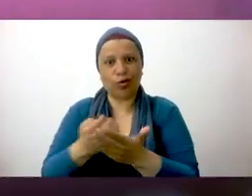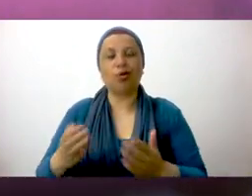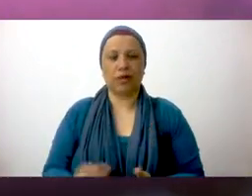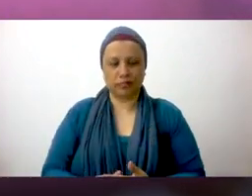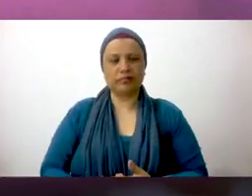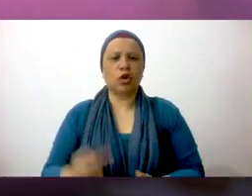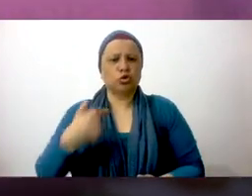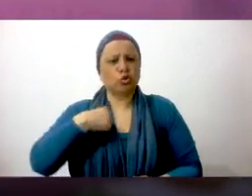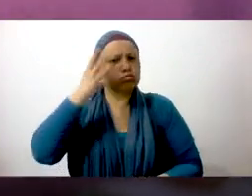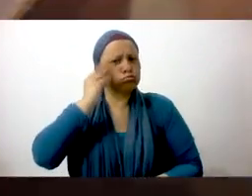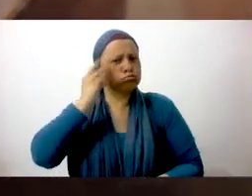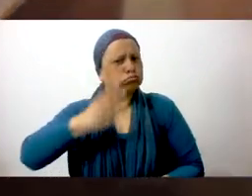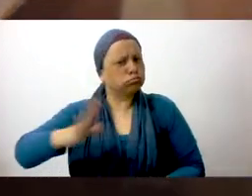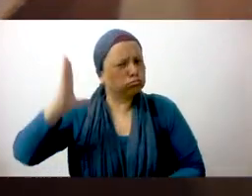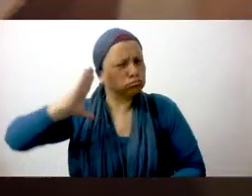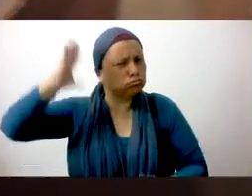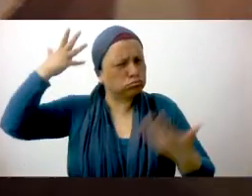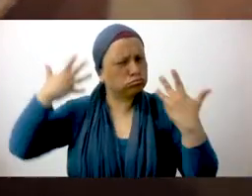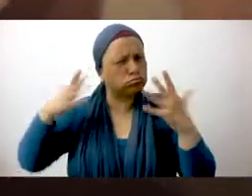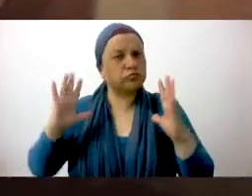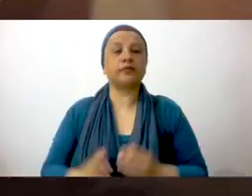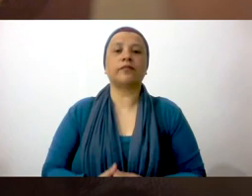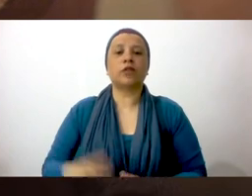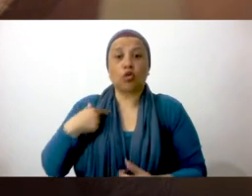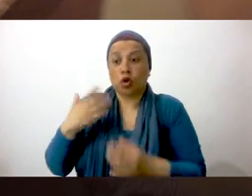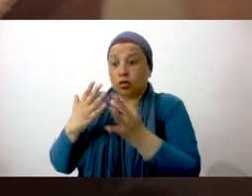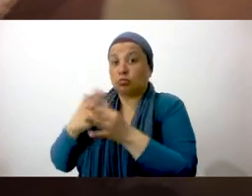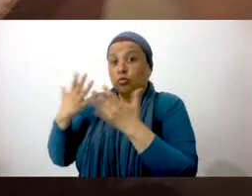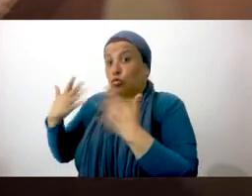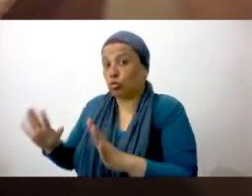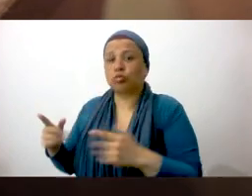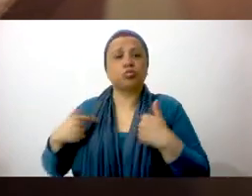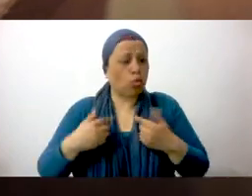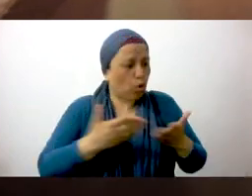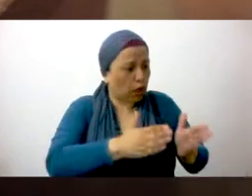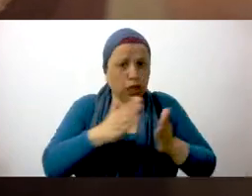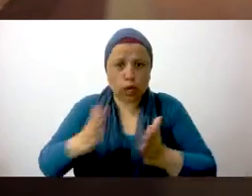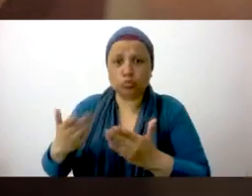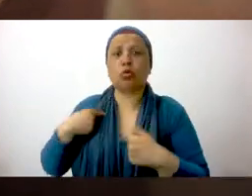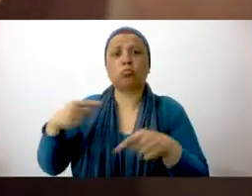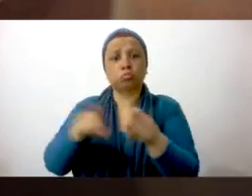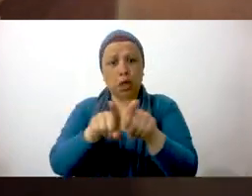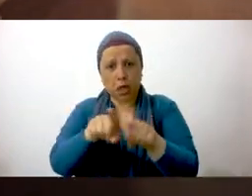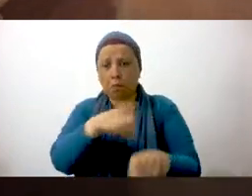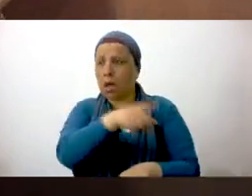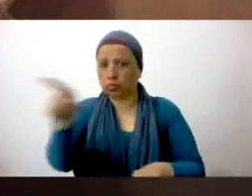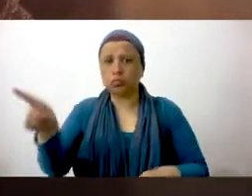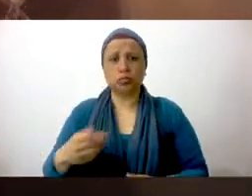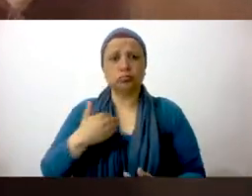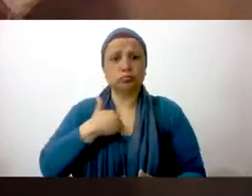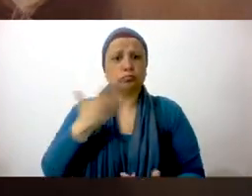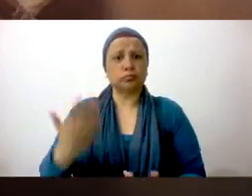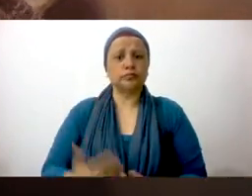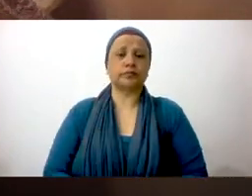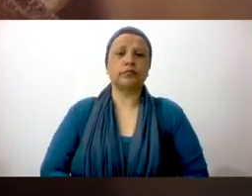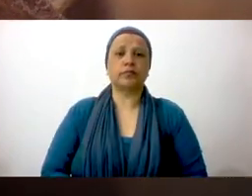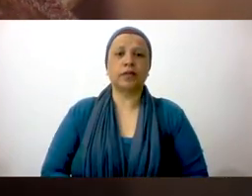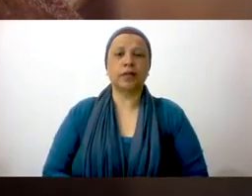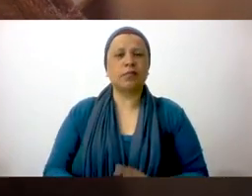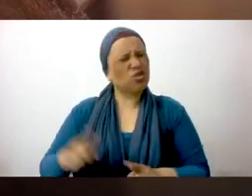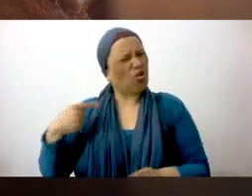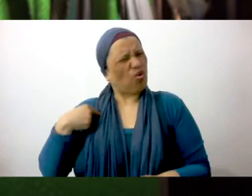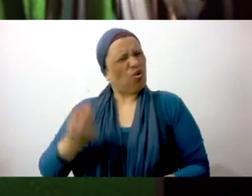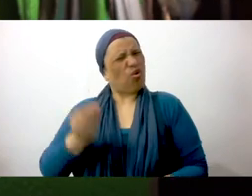del medio económico. Yo he vivido la experiencia. Yo tuve un esposo, tengo hijos, tengo hermanos.